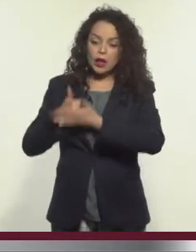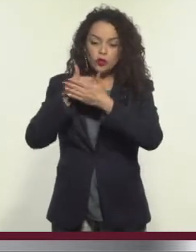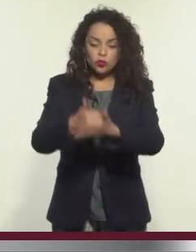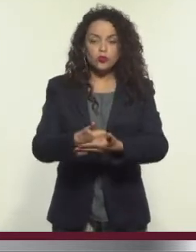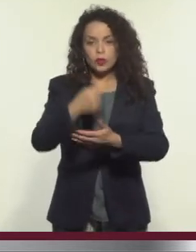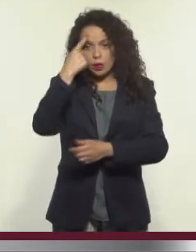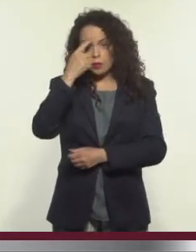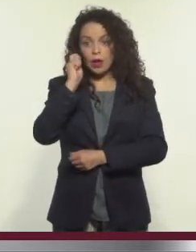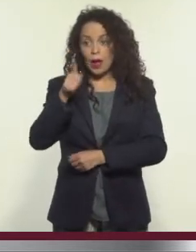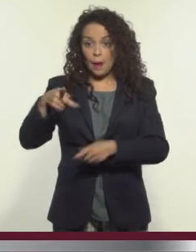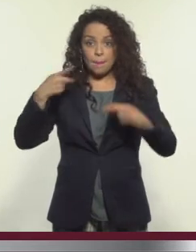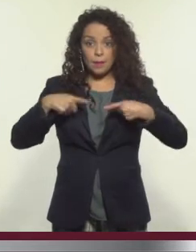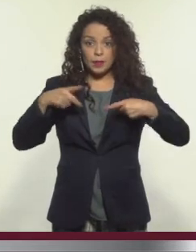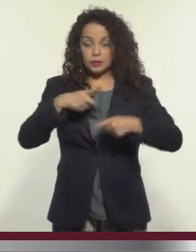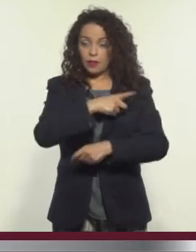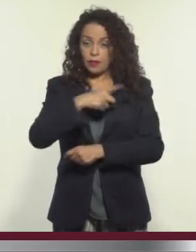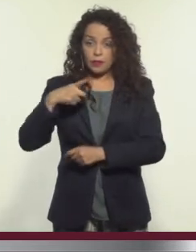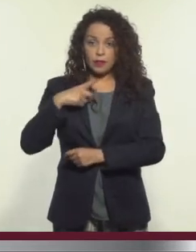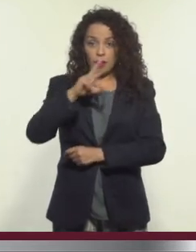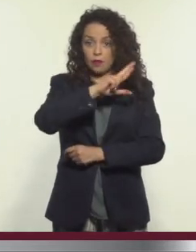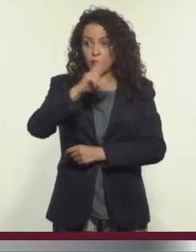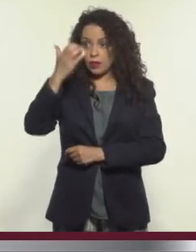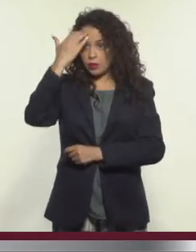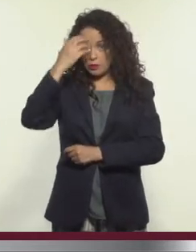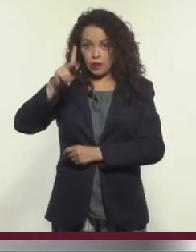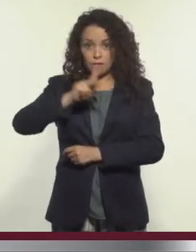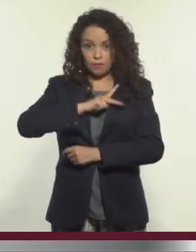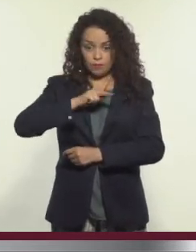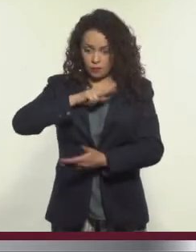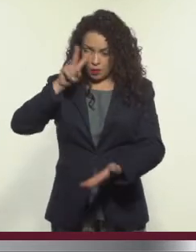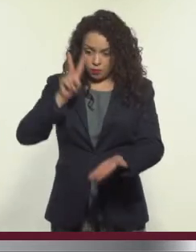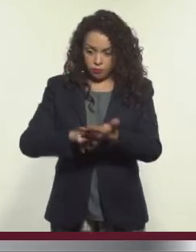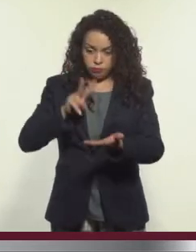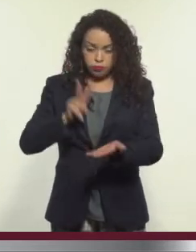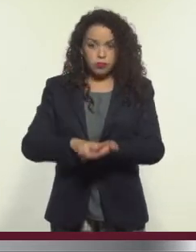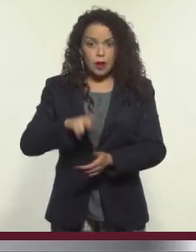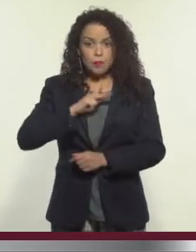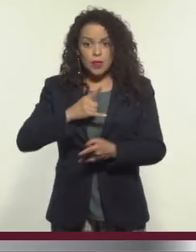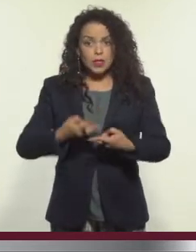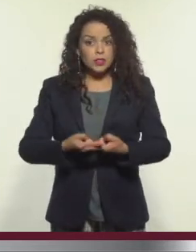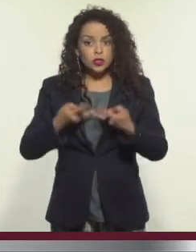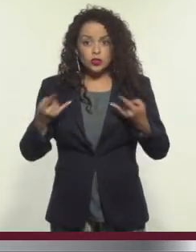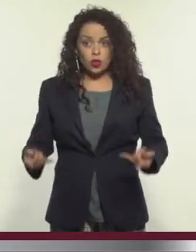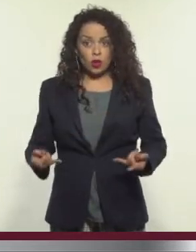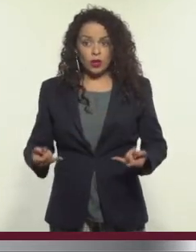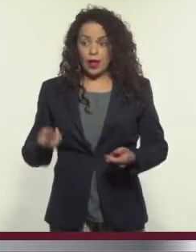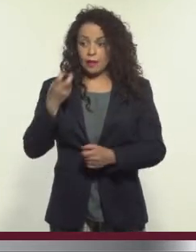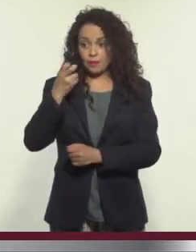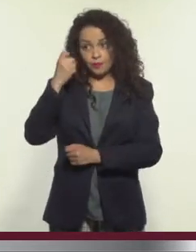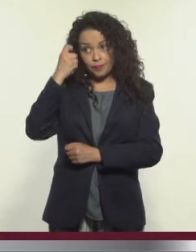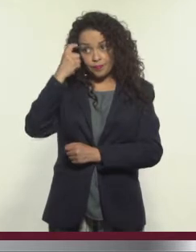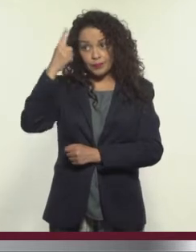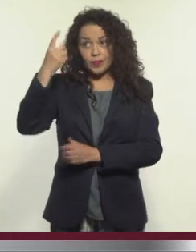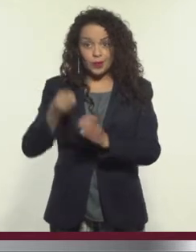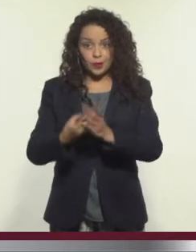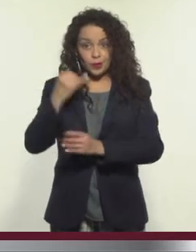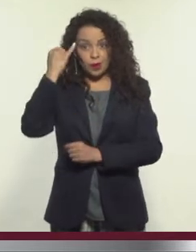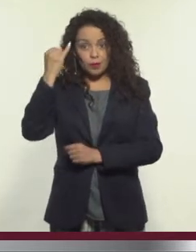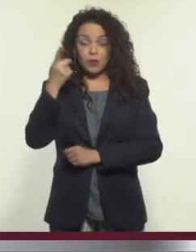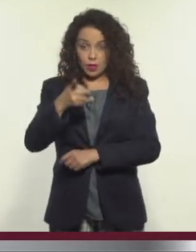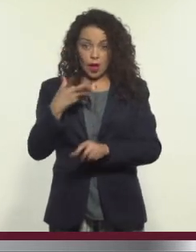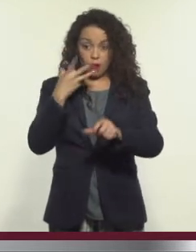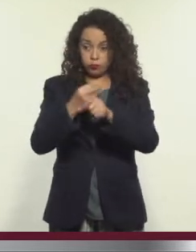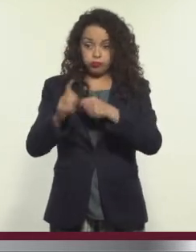ayudando a que estas personas reconozcan como valiosa su propia historia. Esta no es una iniciativa que va a resolver